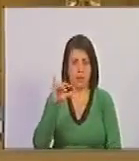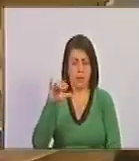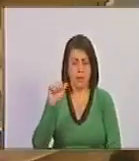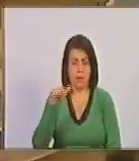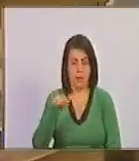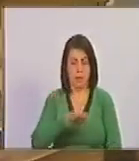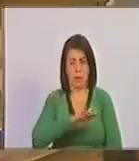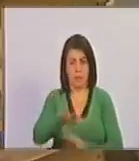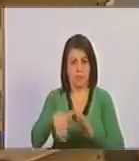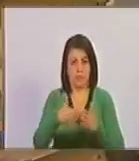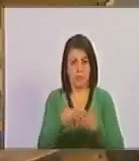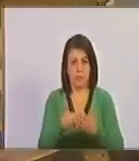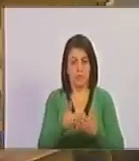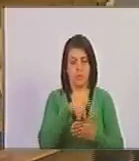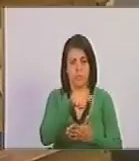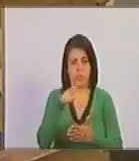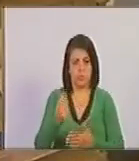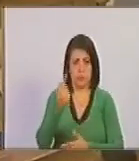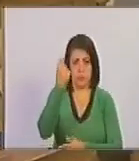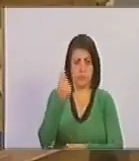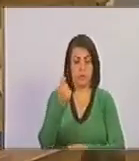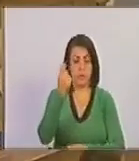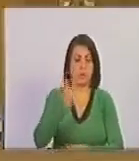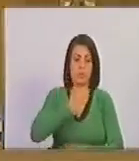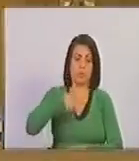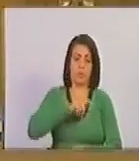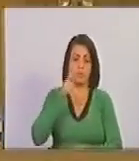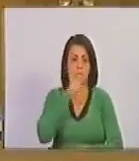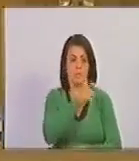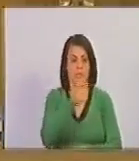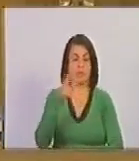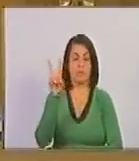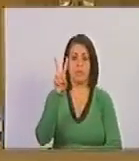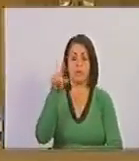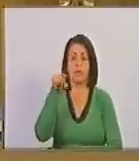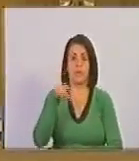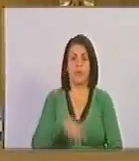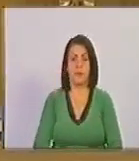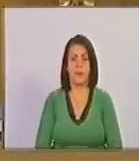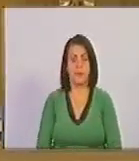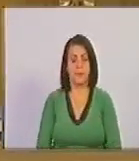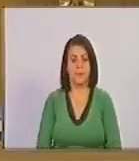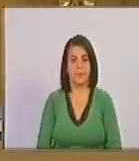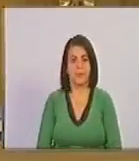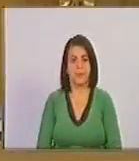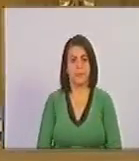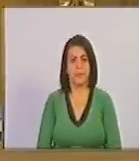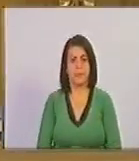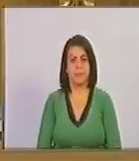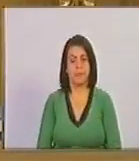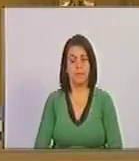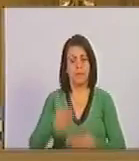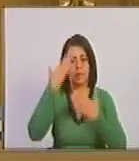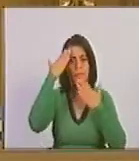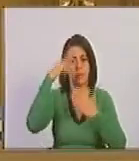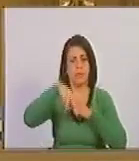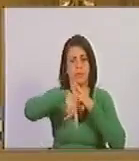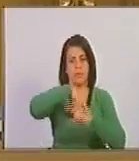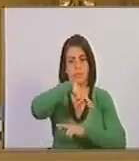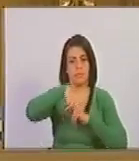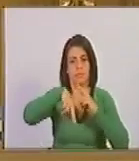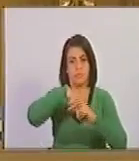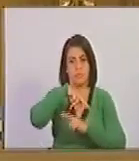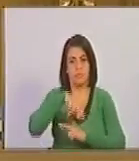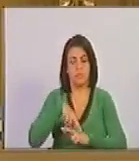Y a todos los colegas diputados y a nuestros pueblos venezolanos, un saludo revolucionario